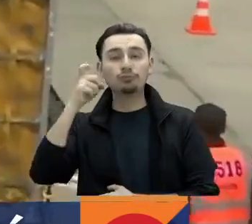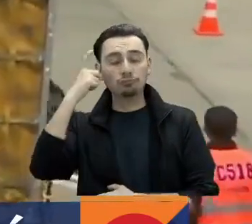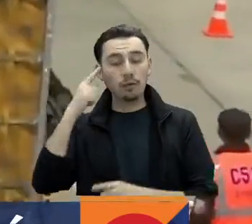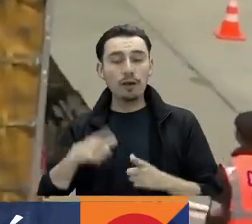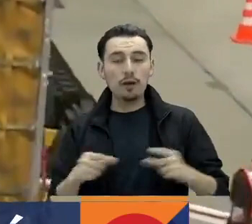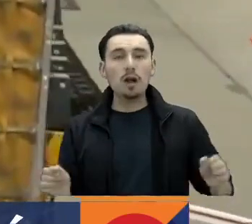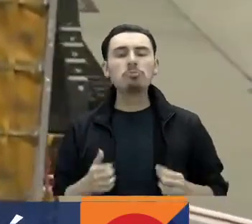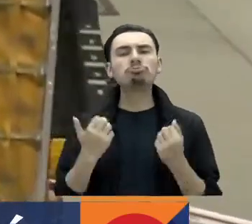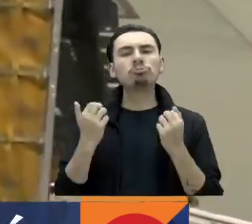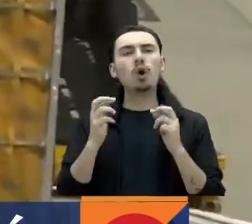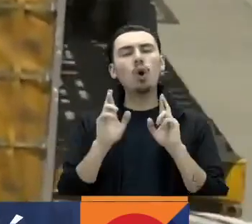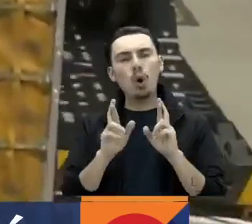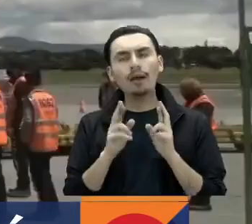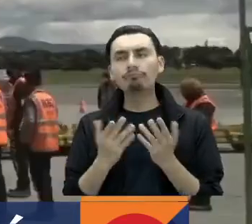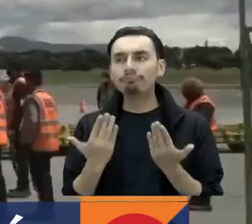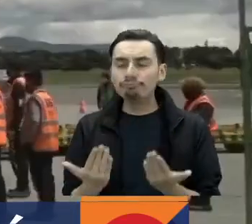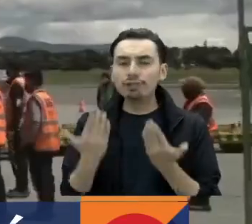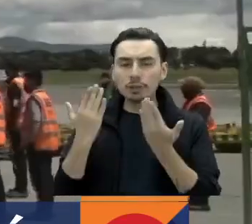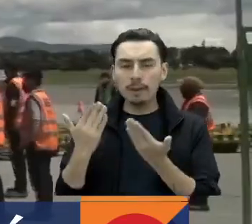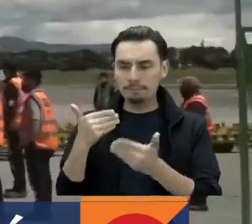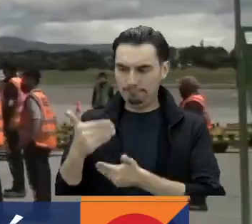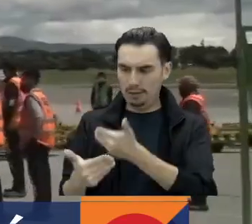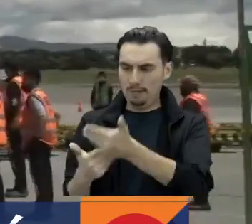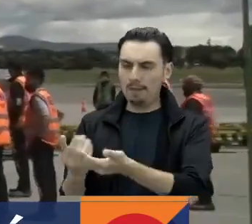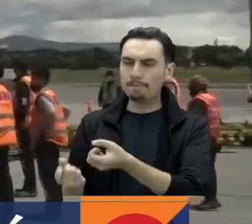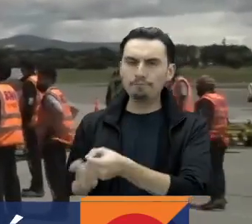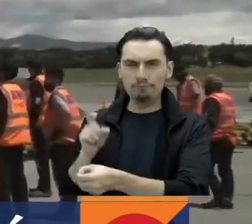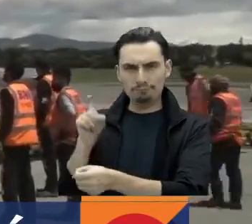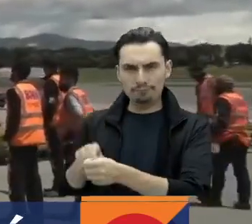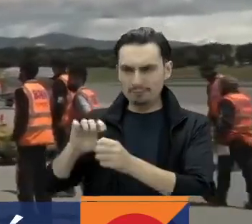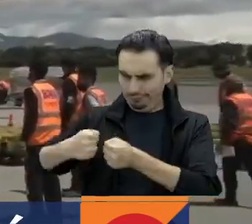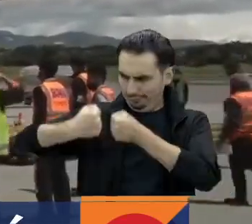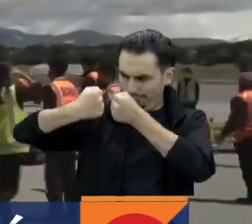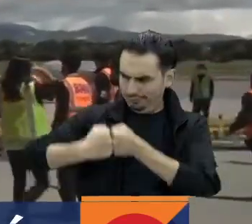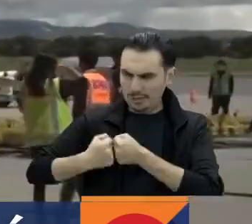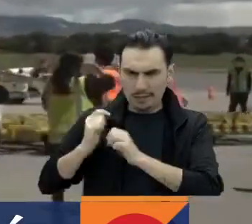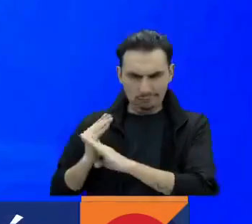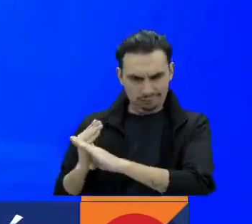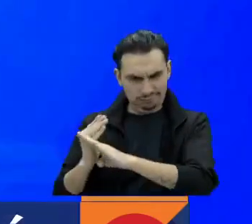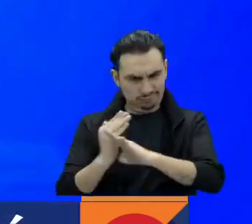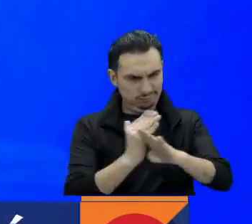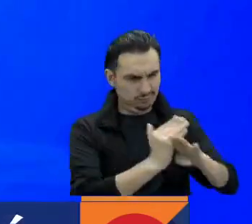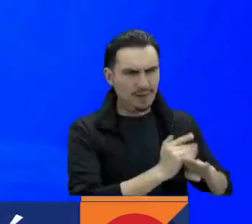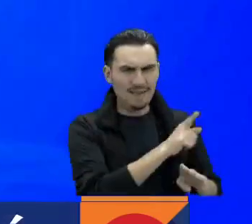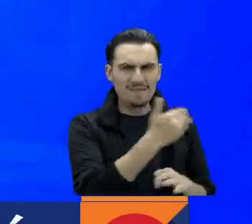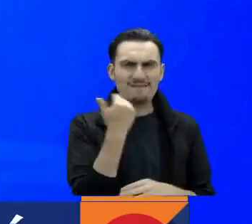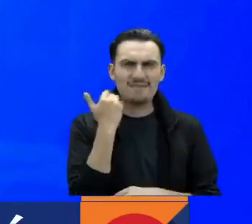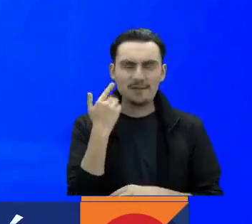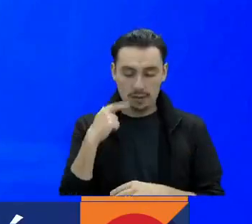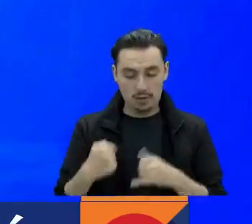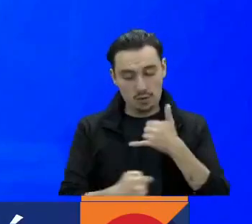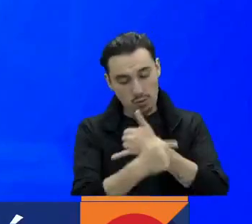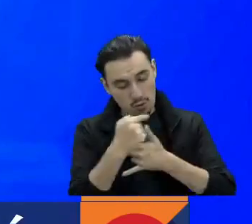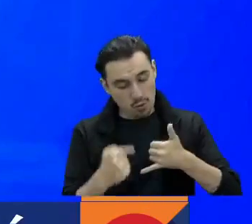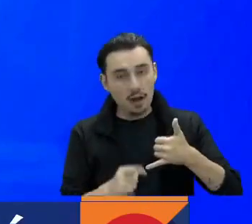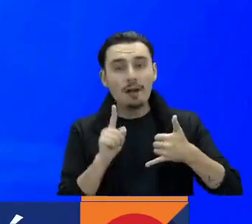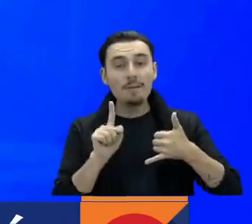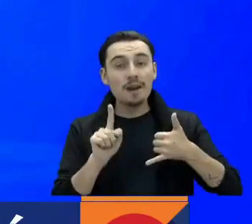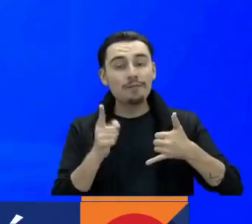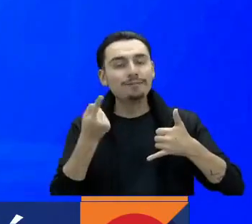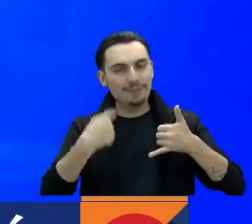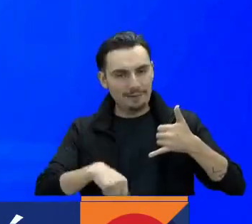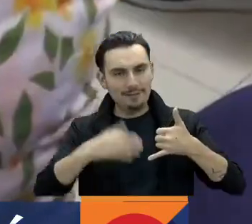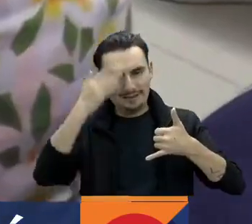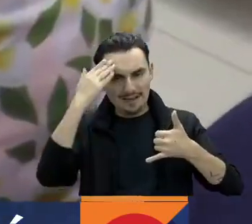sinceramente que esta cooperación contribuya a la contención de la viruela símica, no solamente en Colombia, sino para la